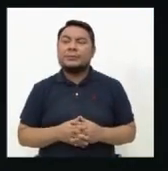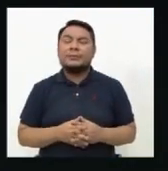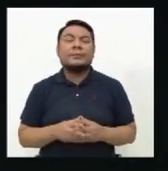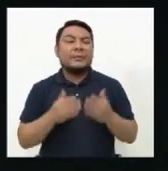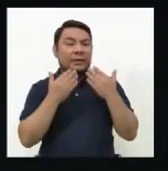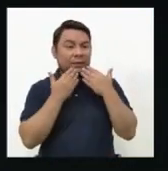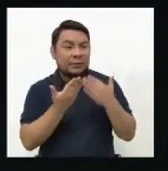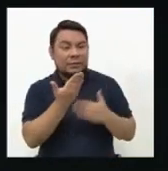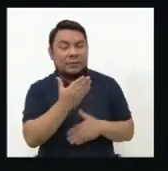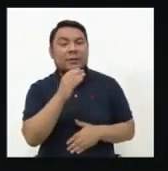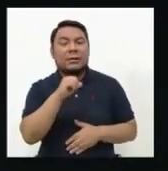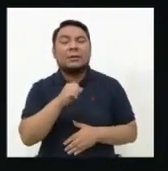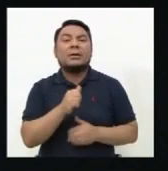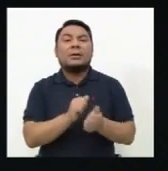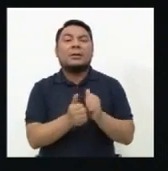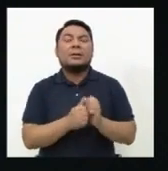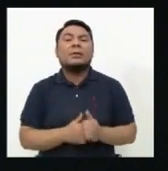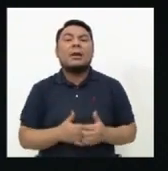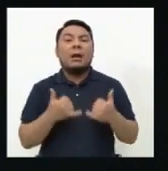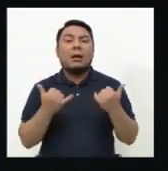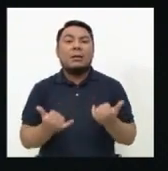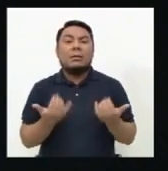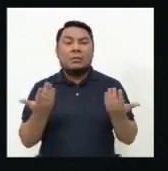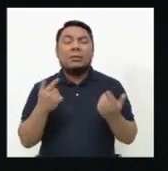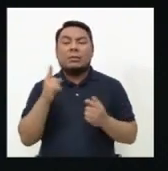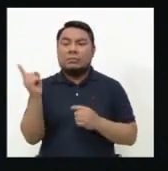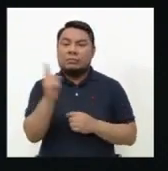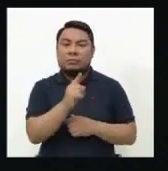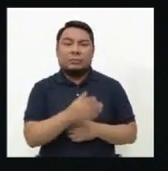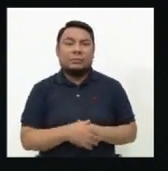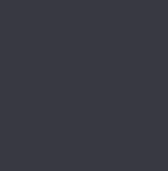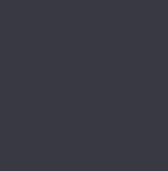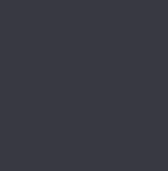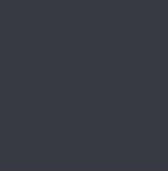Gracias, candidato. Es momento ahora de la réplica.